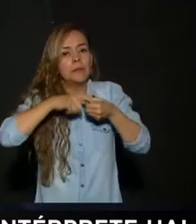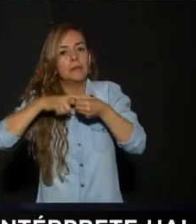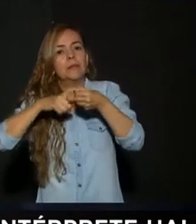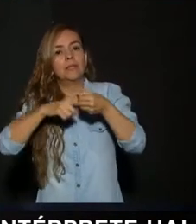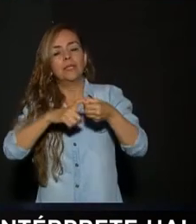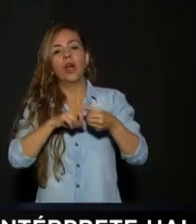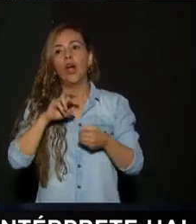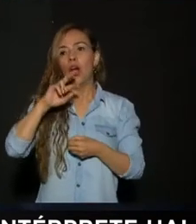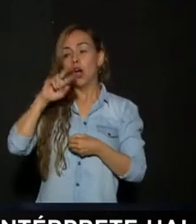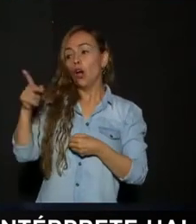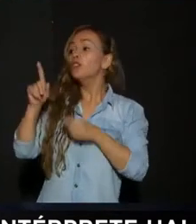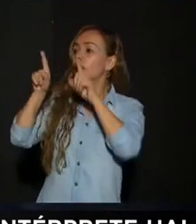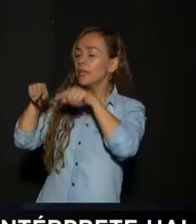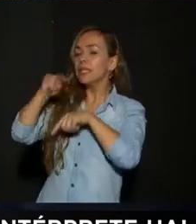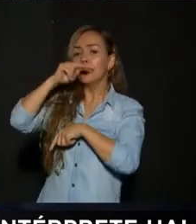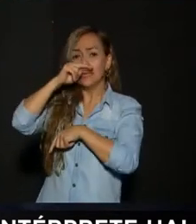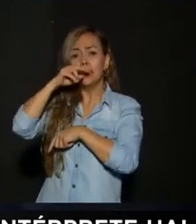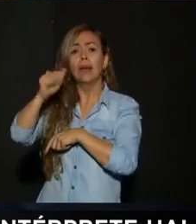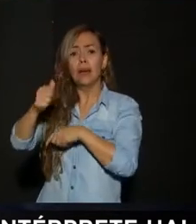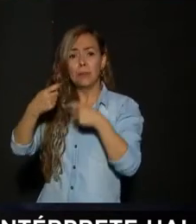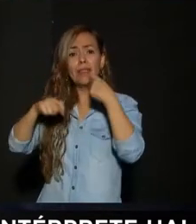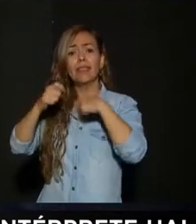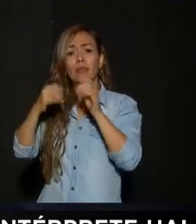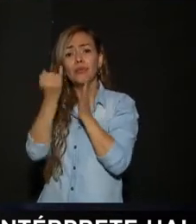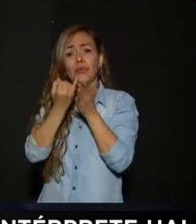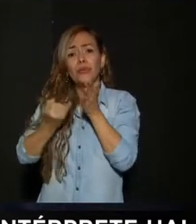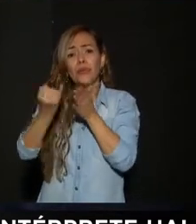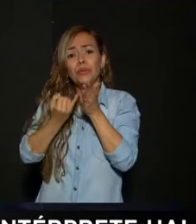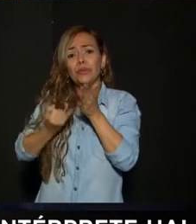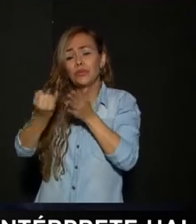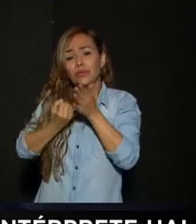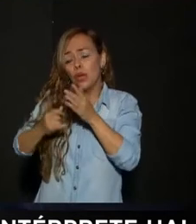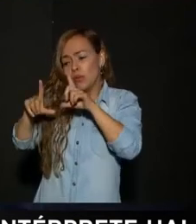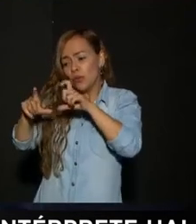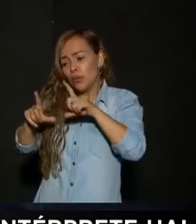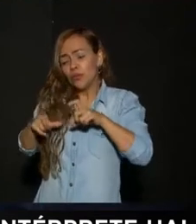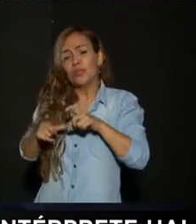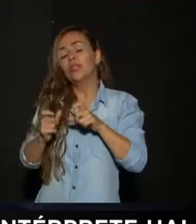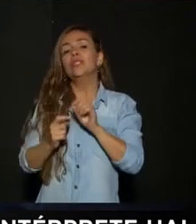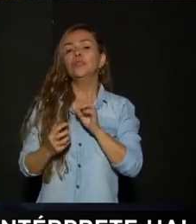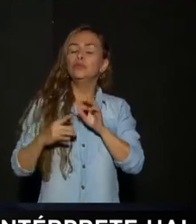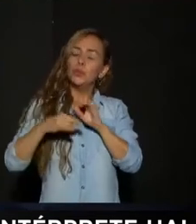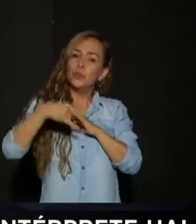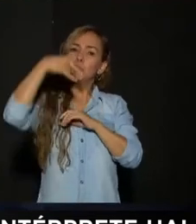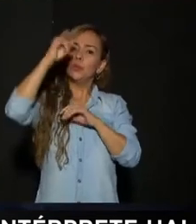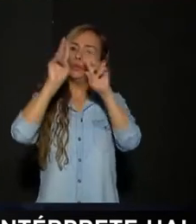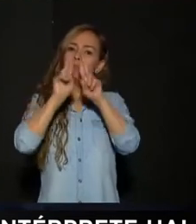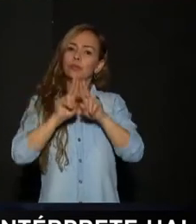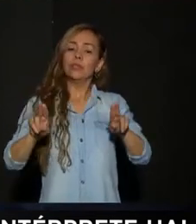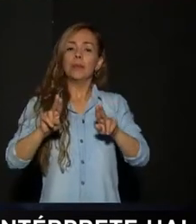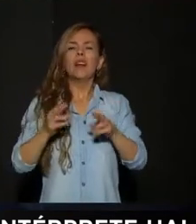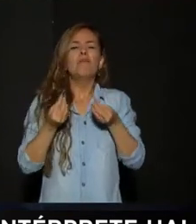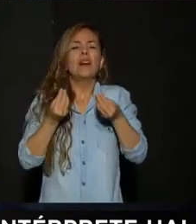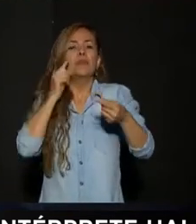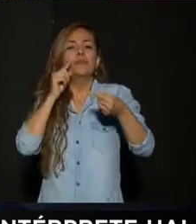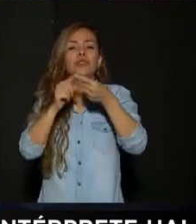Era de la niña Que vendía dibujos Así Para comprarse Que el computador Y creo que Todo el mundo Se volcó en torno A la niña Y le llegó ya A computador